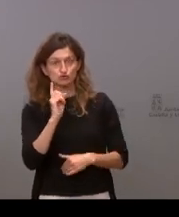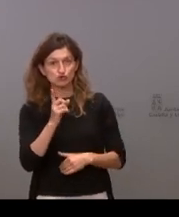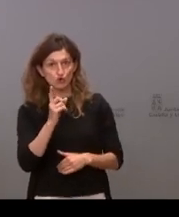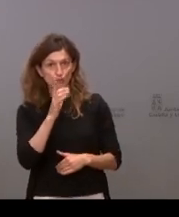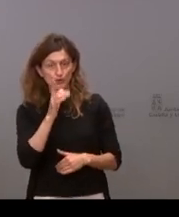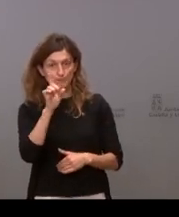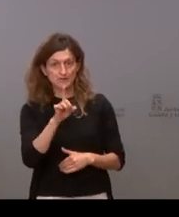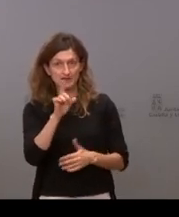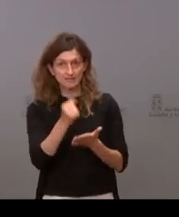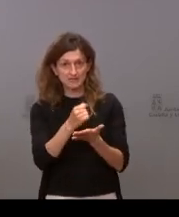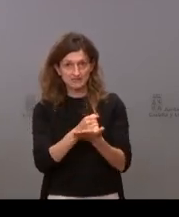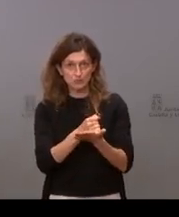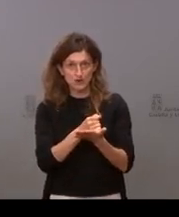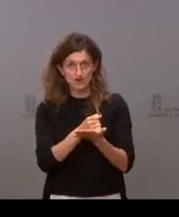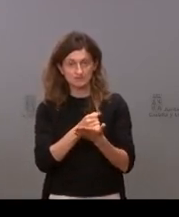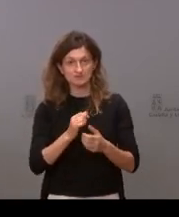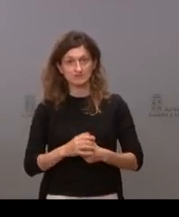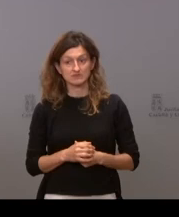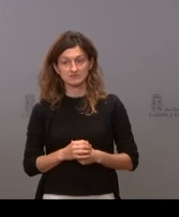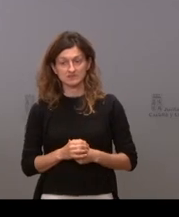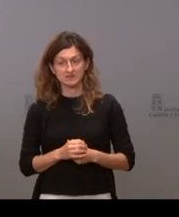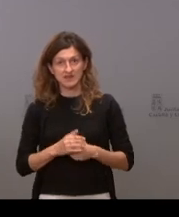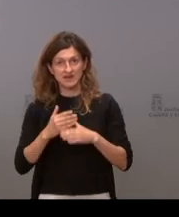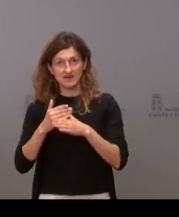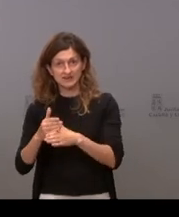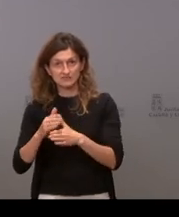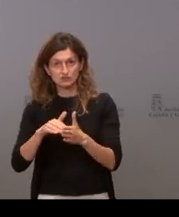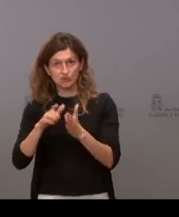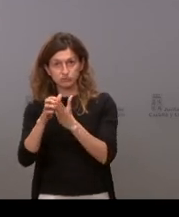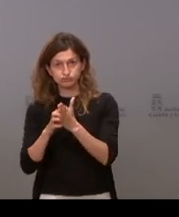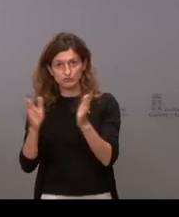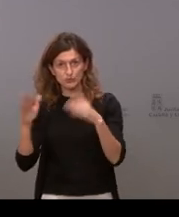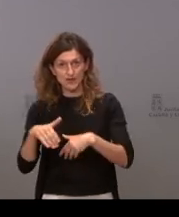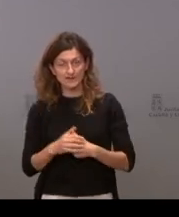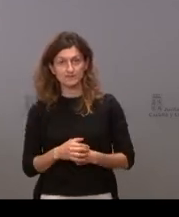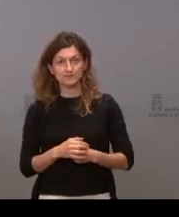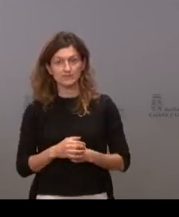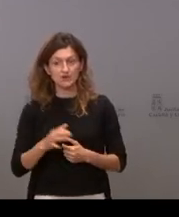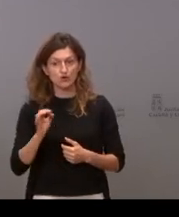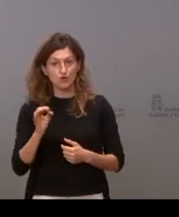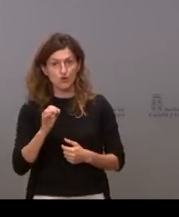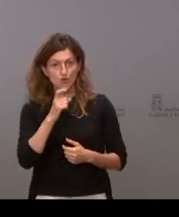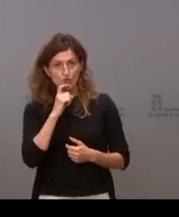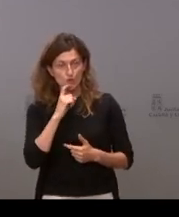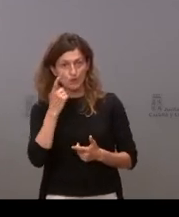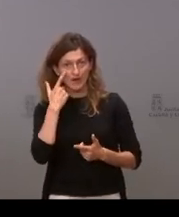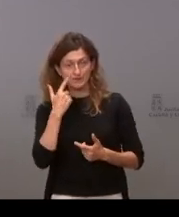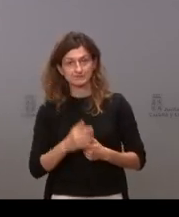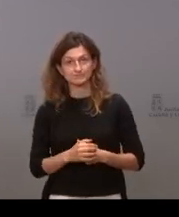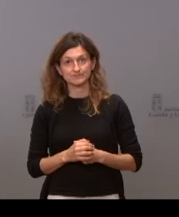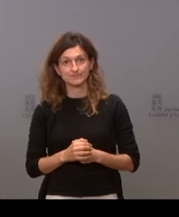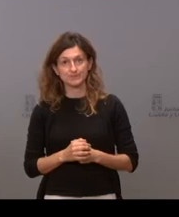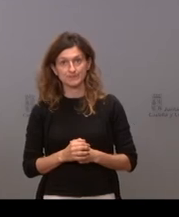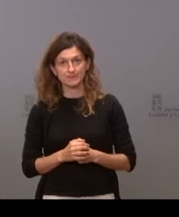a las primeras matrículas es decir que a todas las demás las deja fuera de ese descenso o si va a ser más amplio esa caída porque